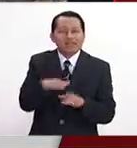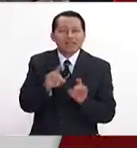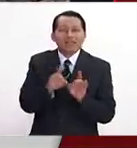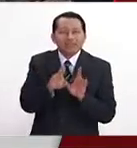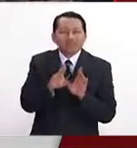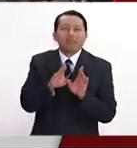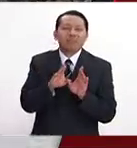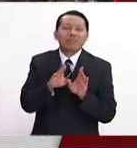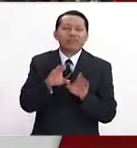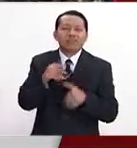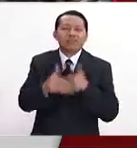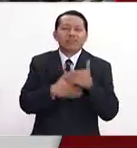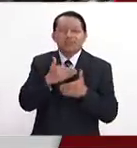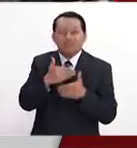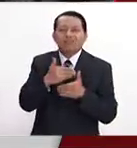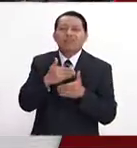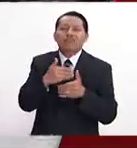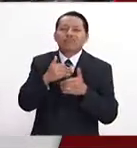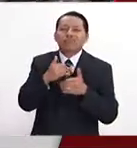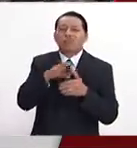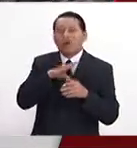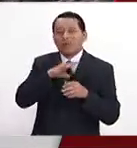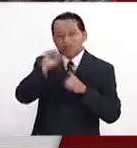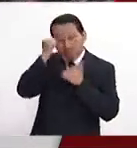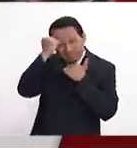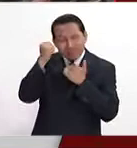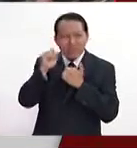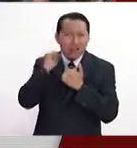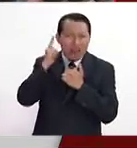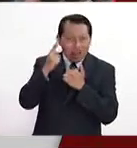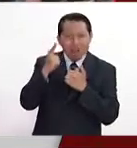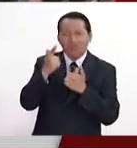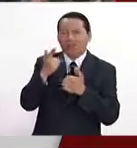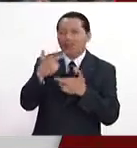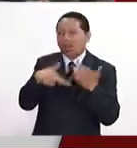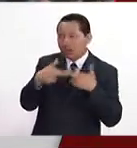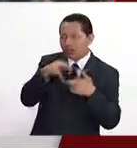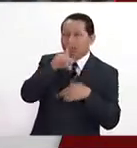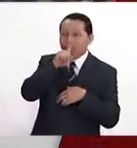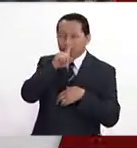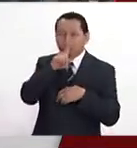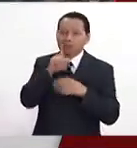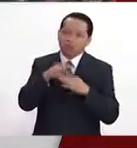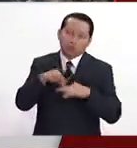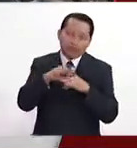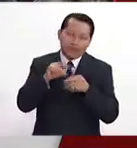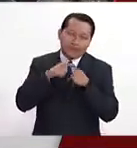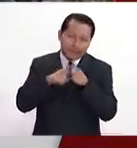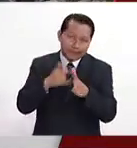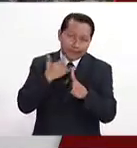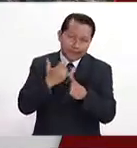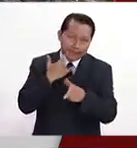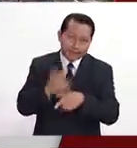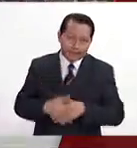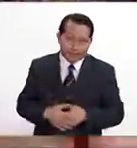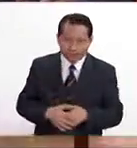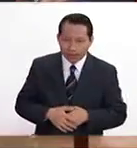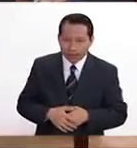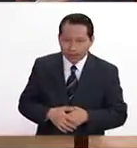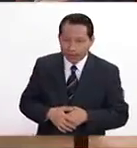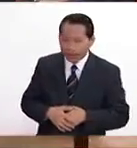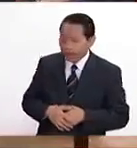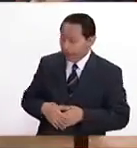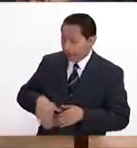Entonces, eso es falta de voltear el chip y creérnosla. eso, con eso caminamos el país de un día para otro. Ahora, dime una cosa, precisamente